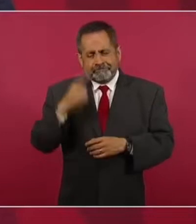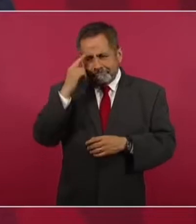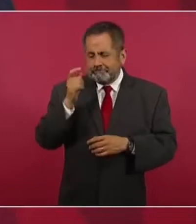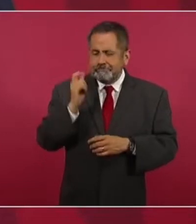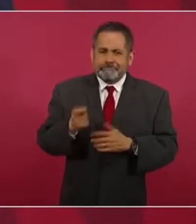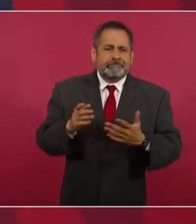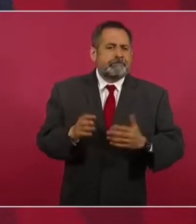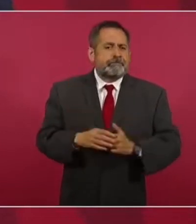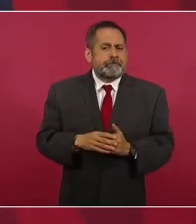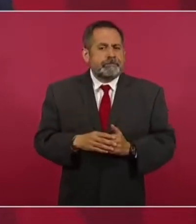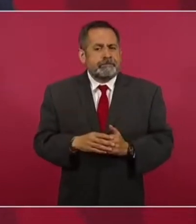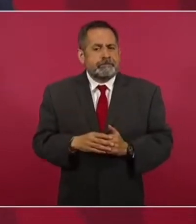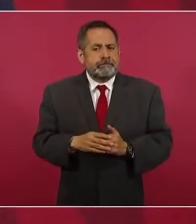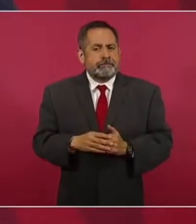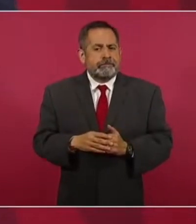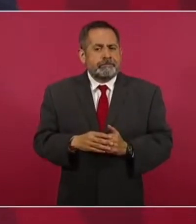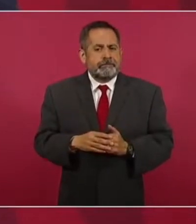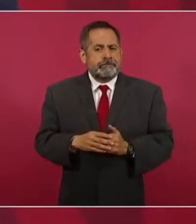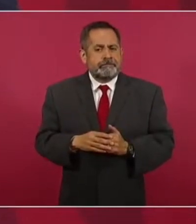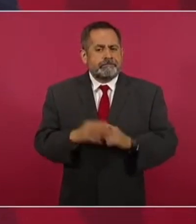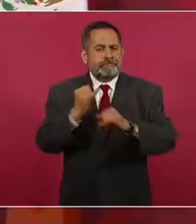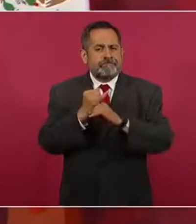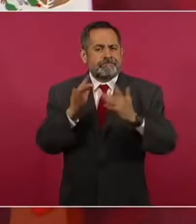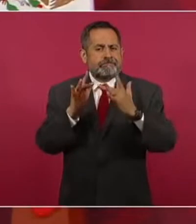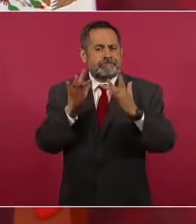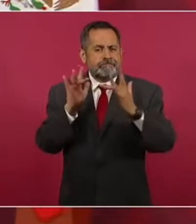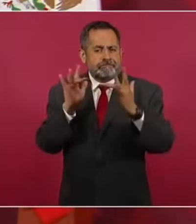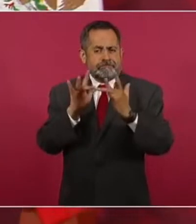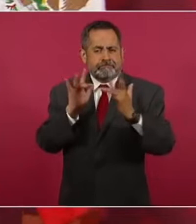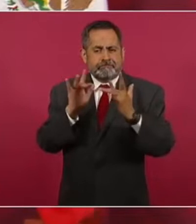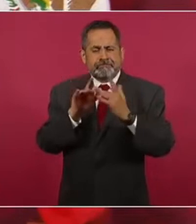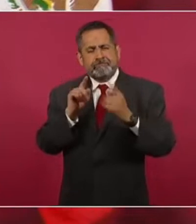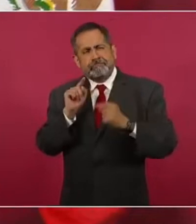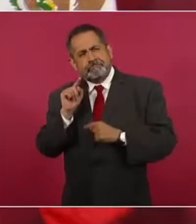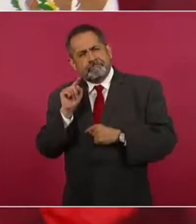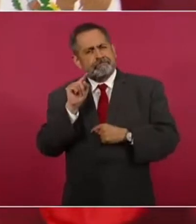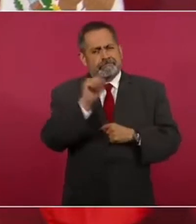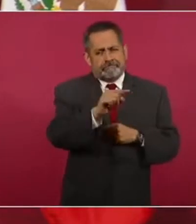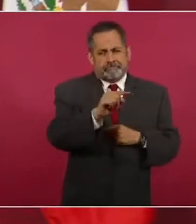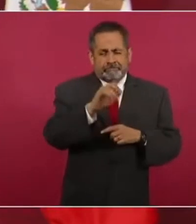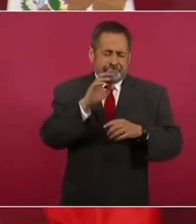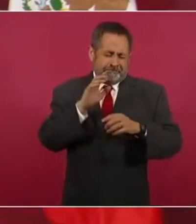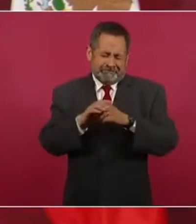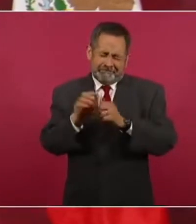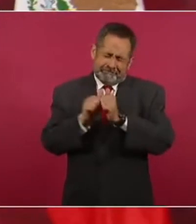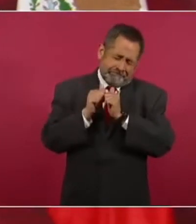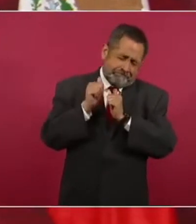la conectividad, sobre todo de zonas apartadas.